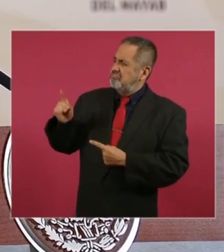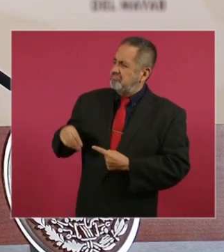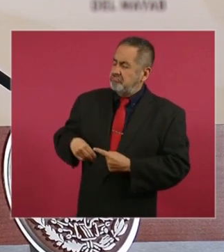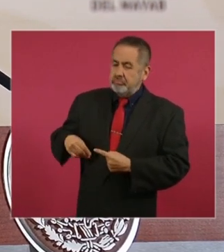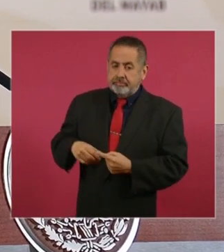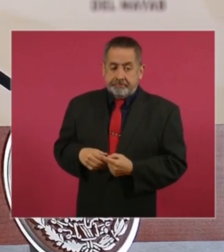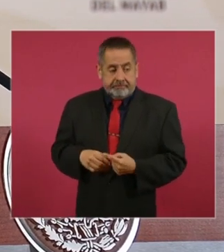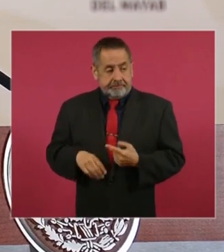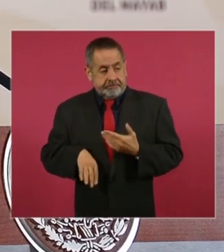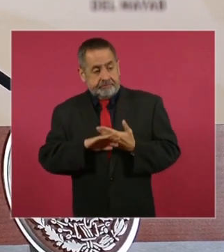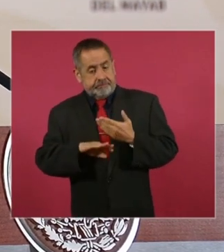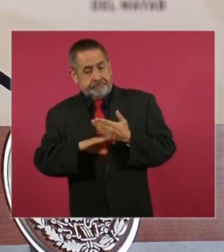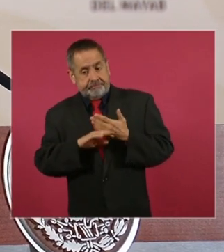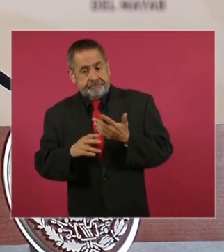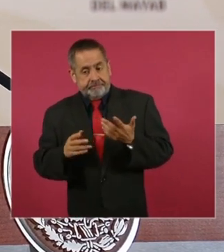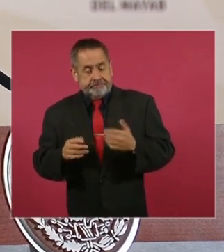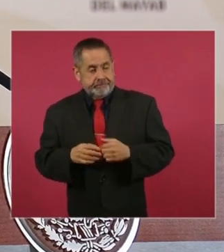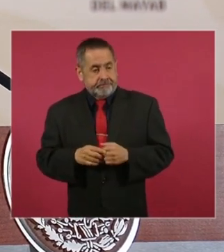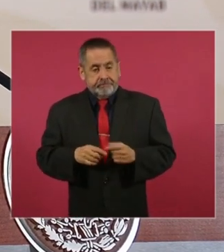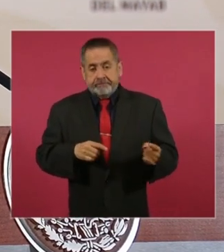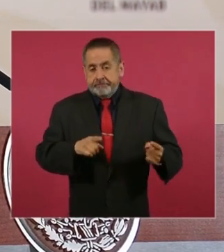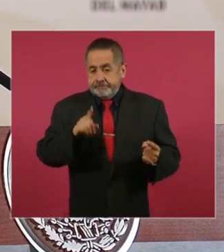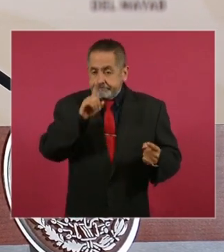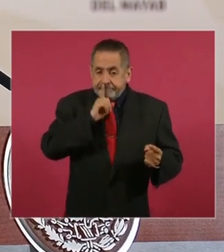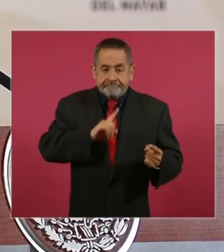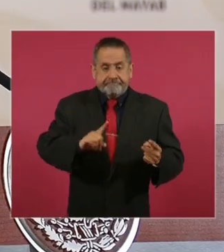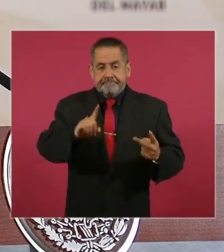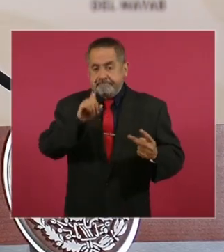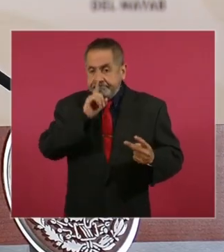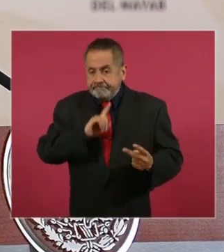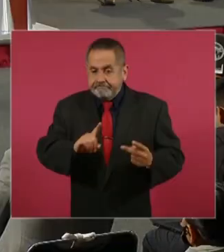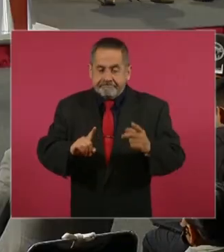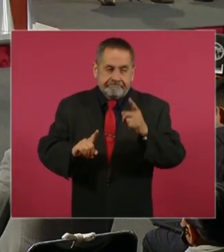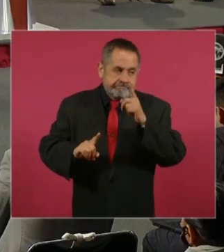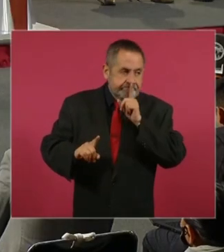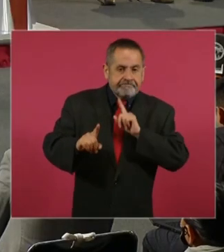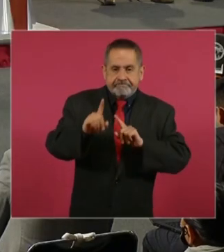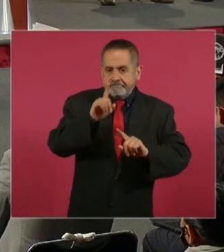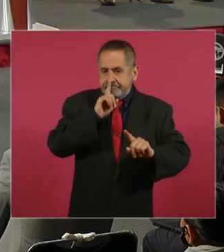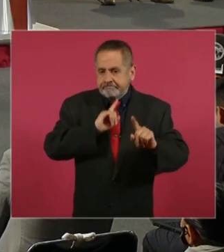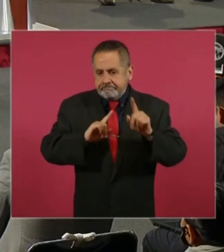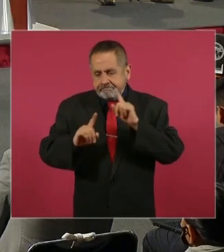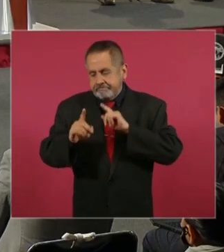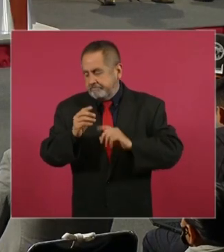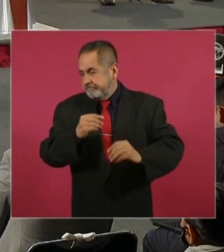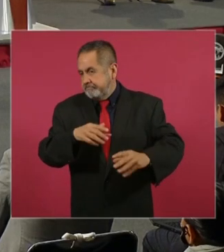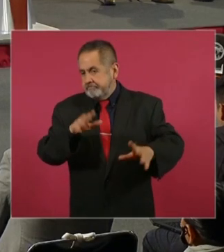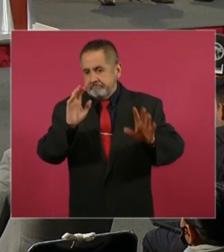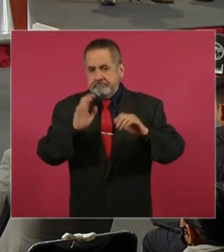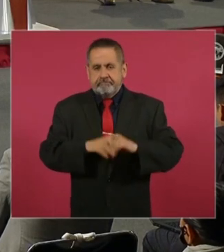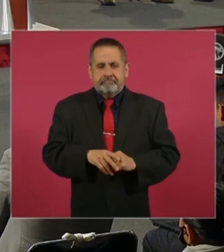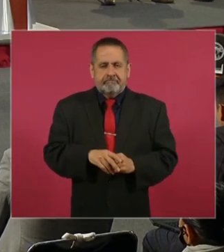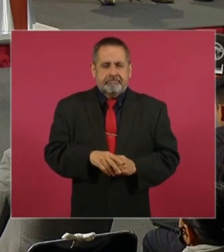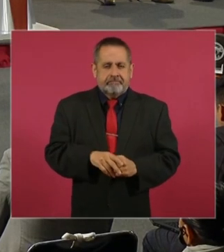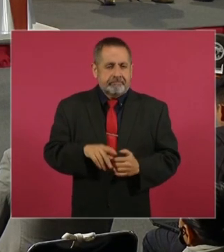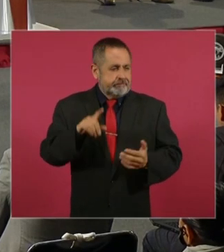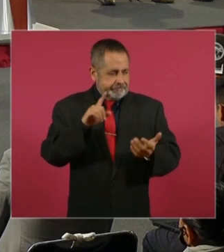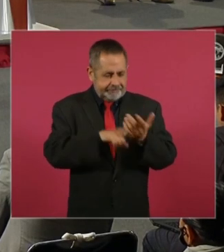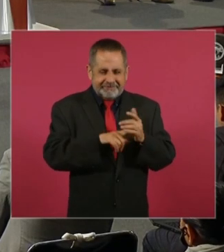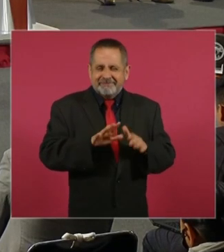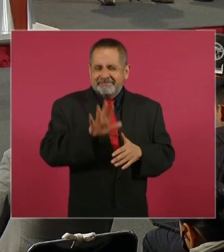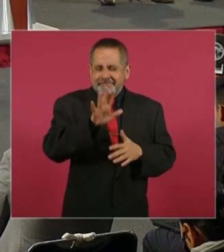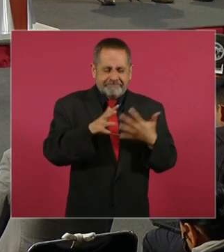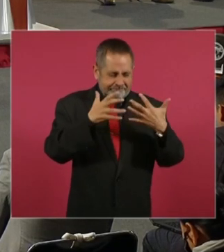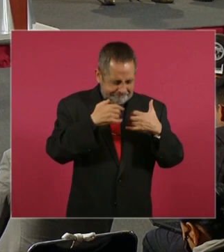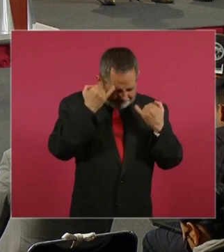Y mentiras, mentiras, mentiras, mentiras. Tienen fábricas de mentiras